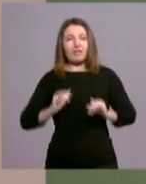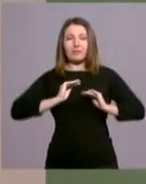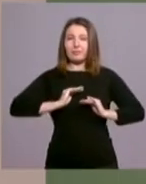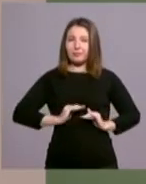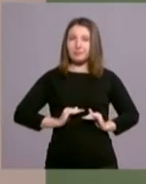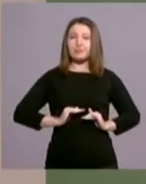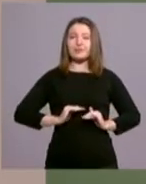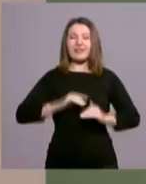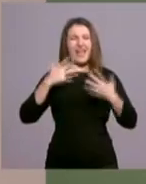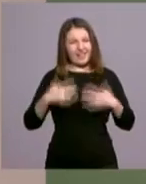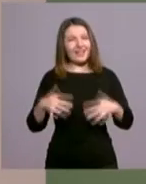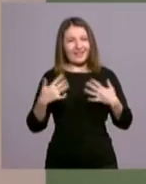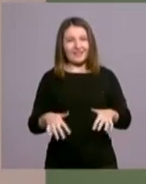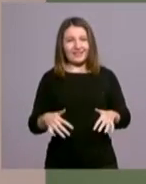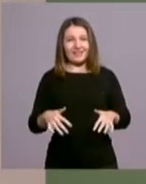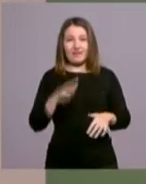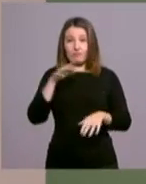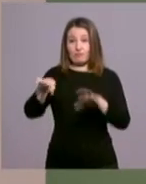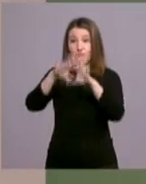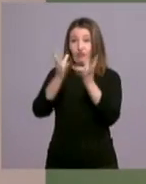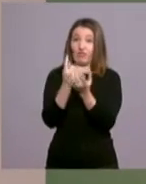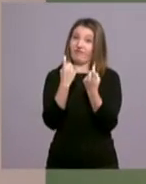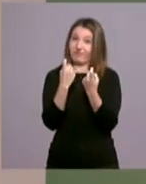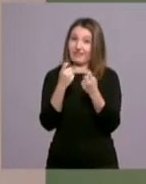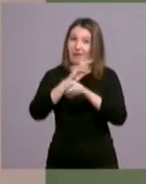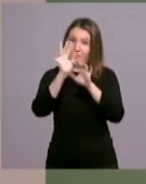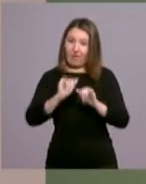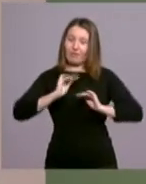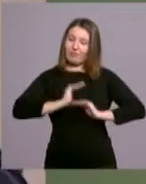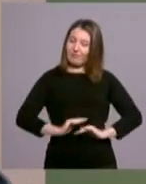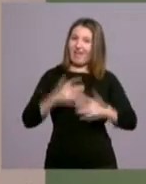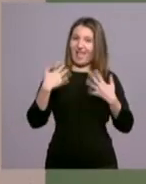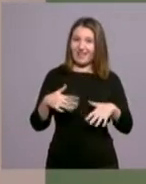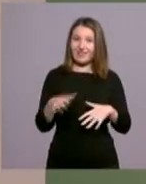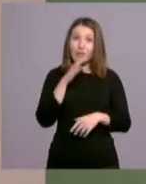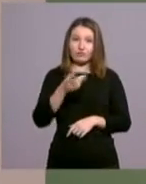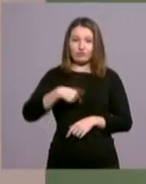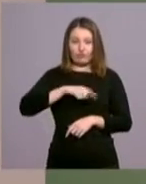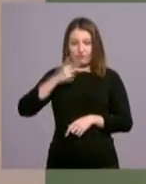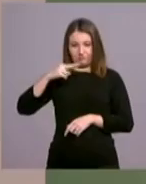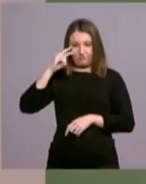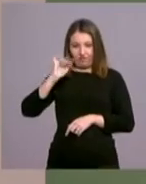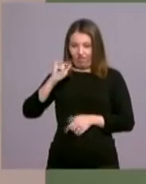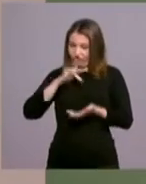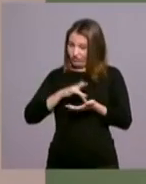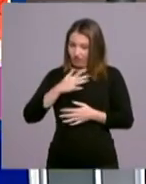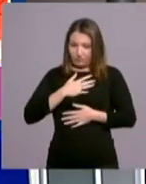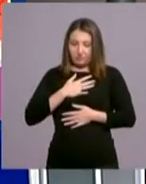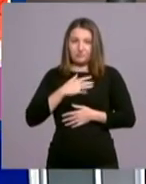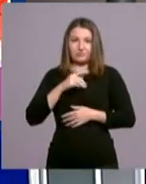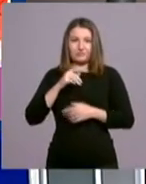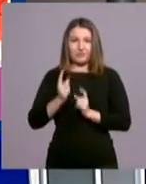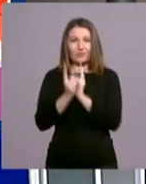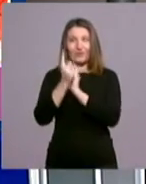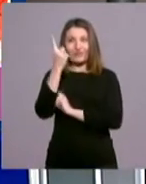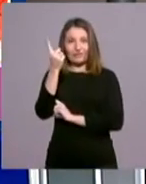creo que como el mundo necesita paz, serenidad y alegría, que nosotros lo hemos experimentado, es verdad que lo hemos vivido en nuestro encuentro con él,